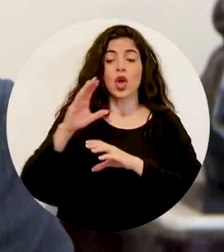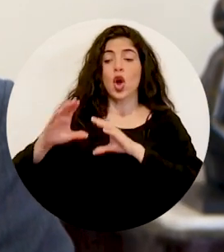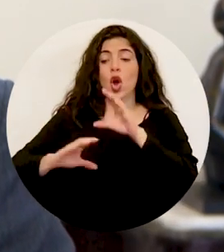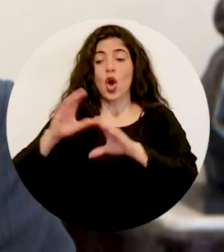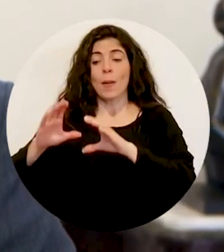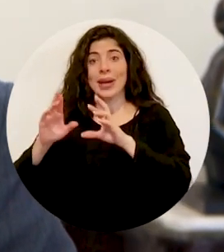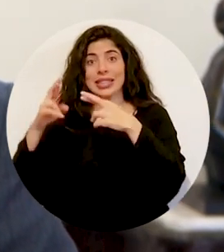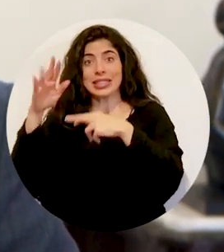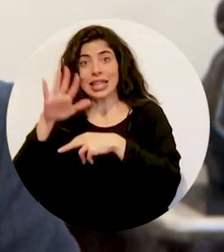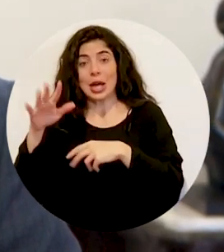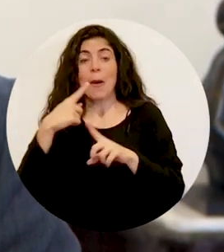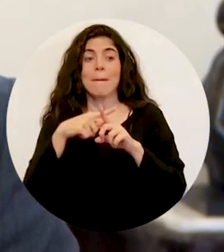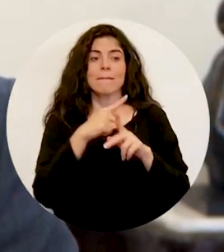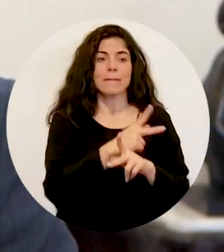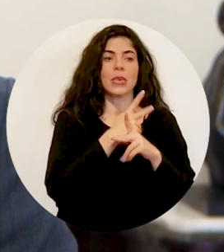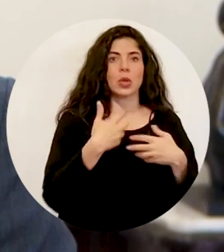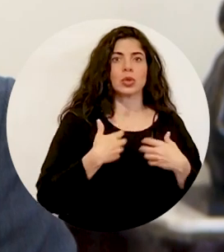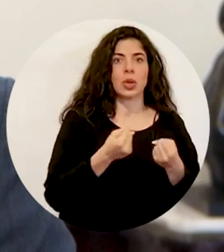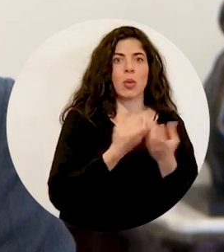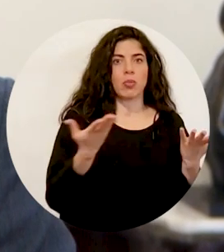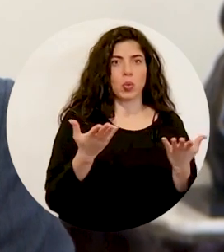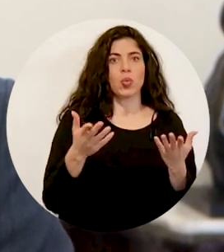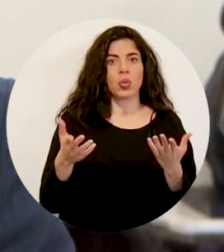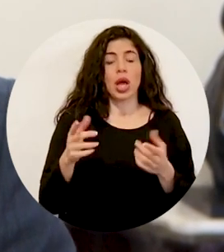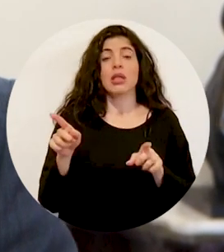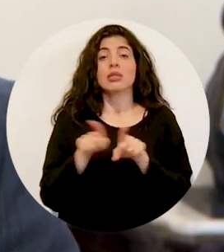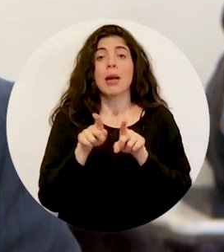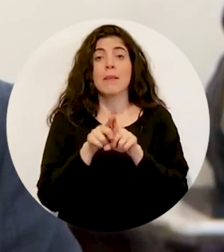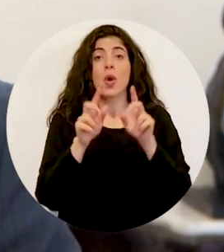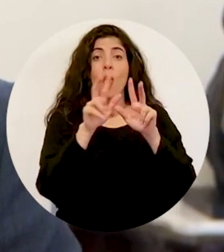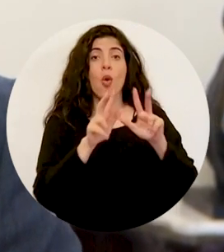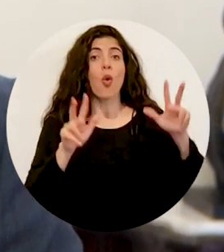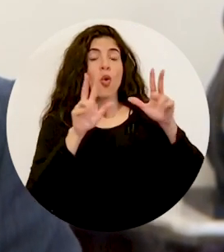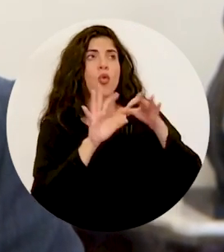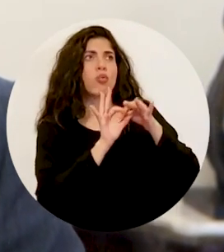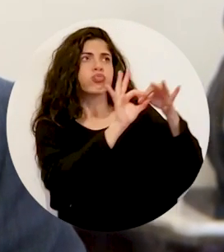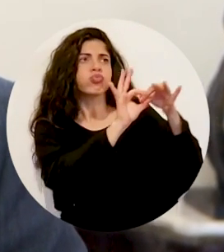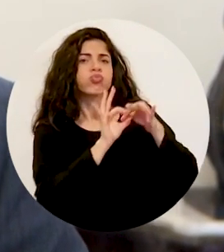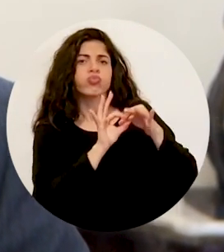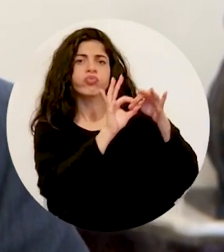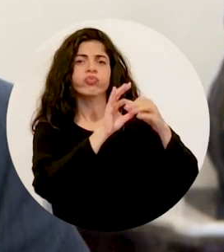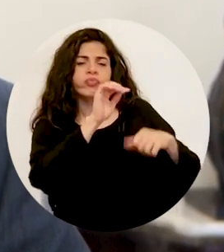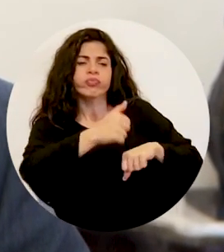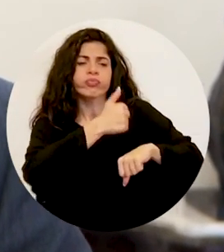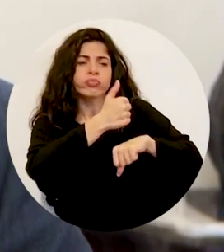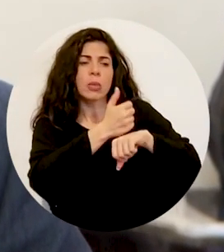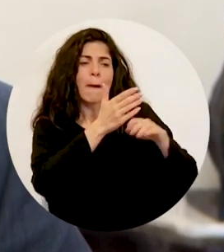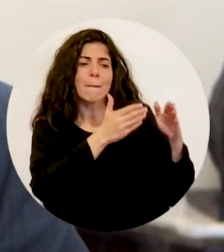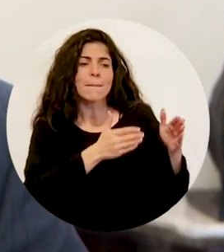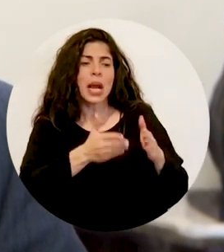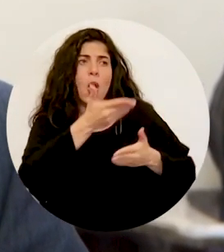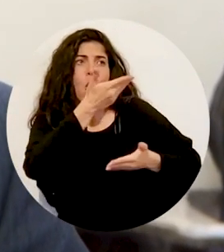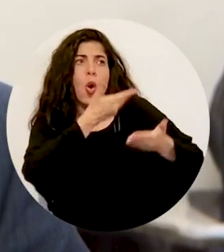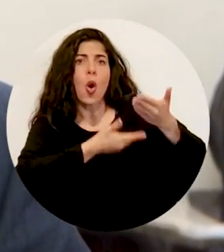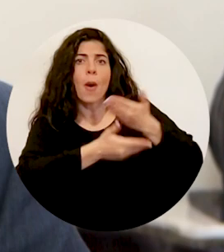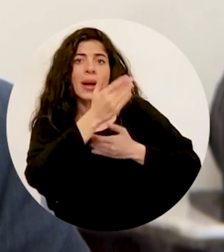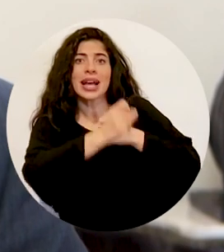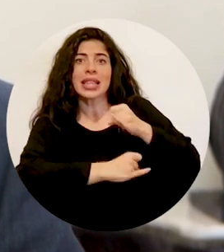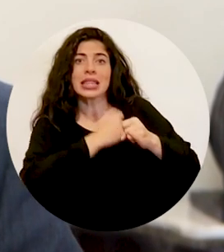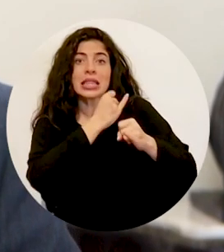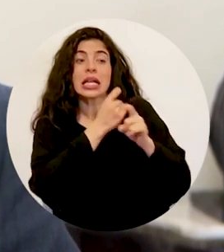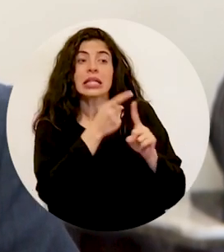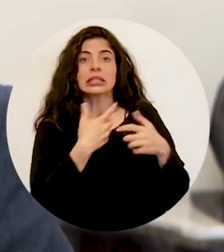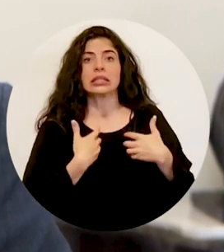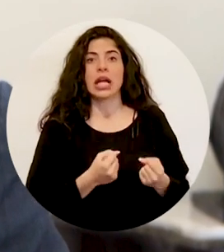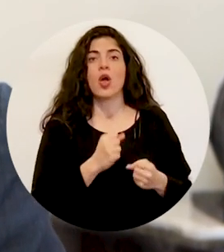como la salud pública. Iniciamos en alianza con las Naciones Unidas un plan de cooperación internacional sanitaria